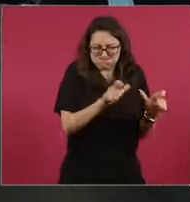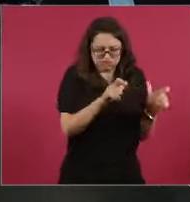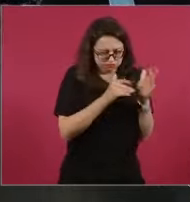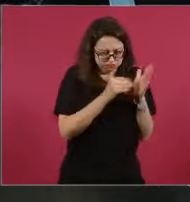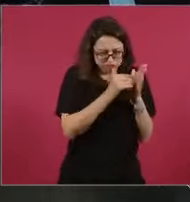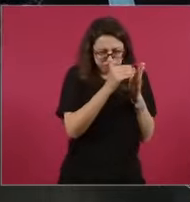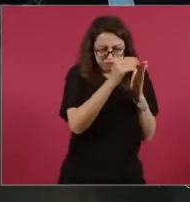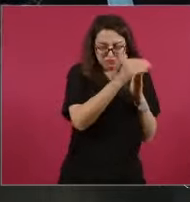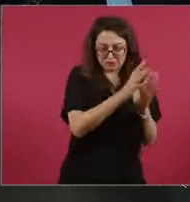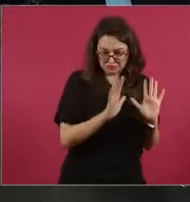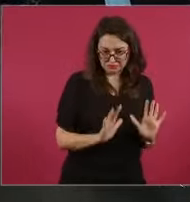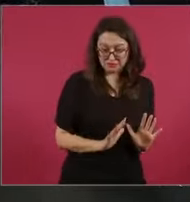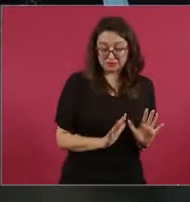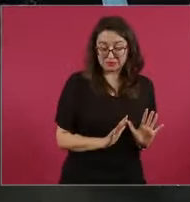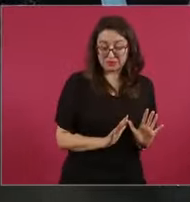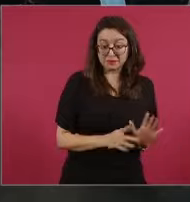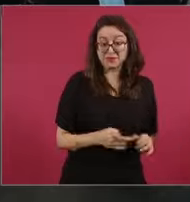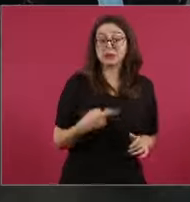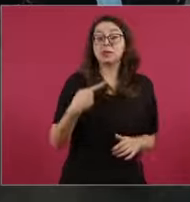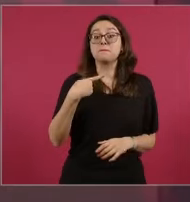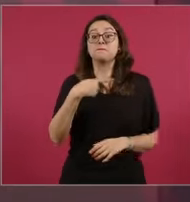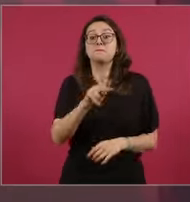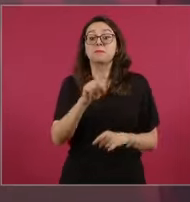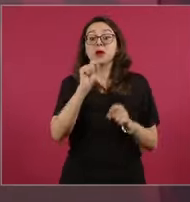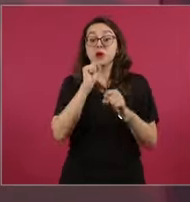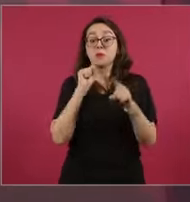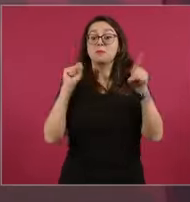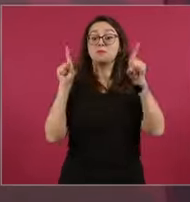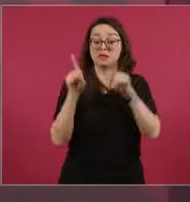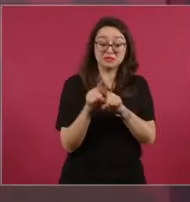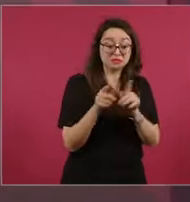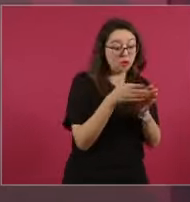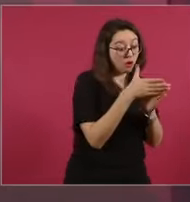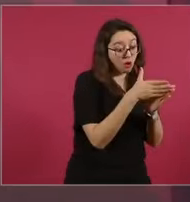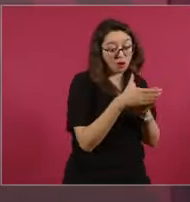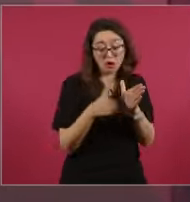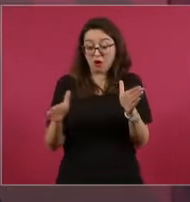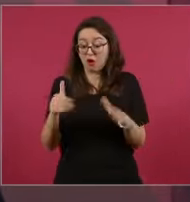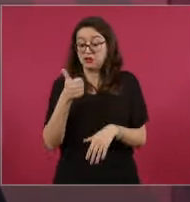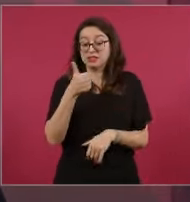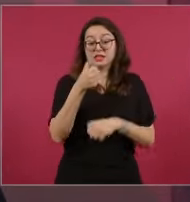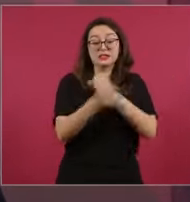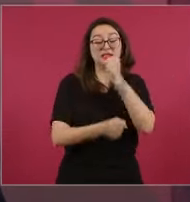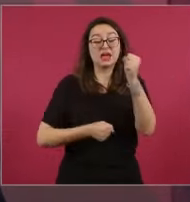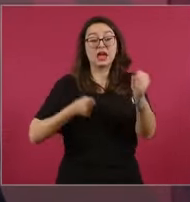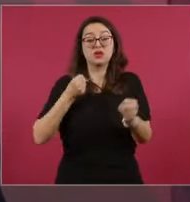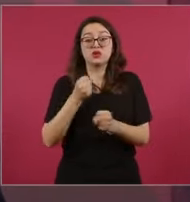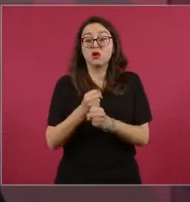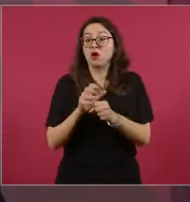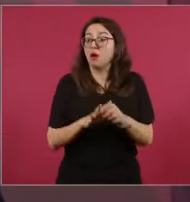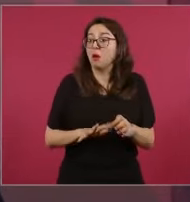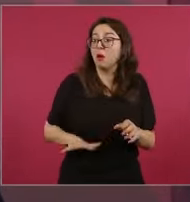es cuando más crece la desigualdad